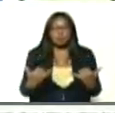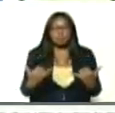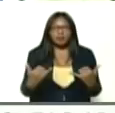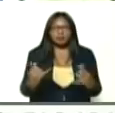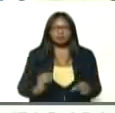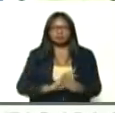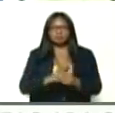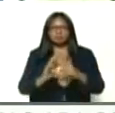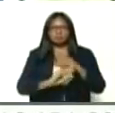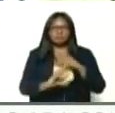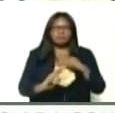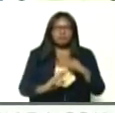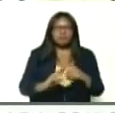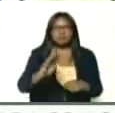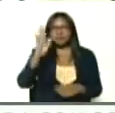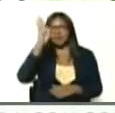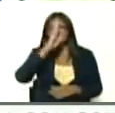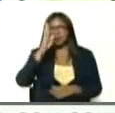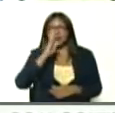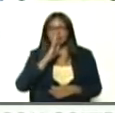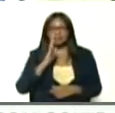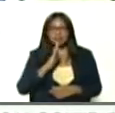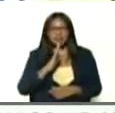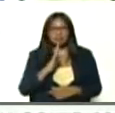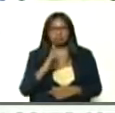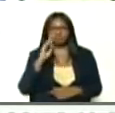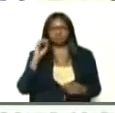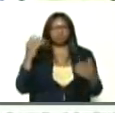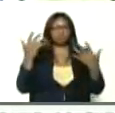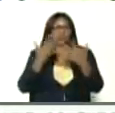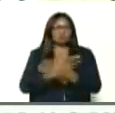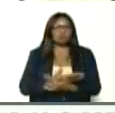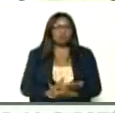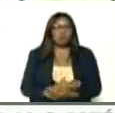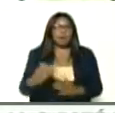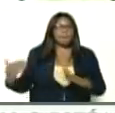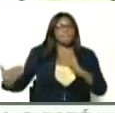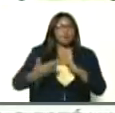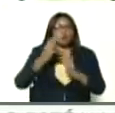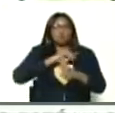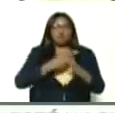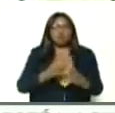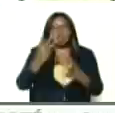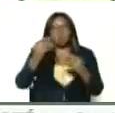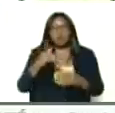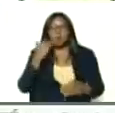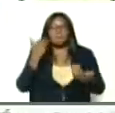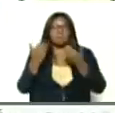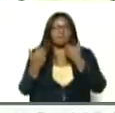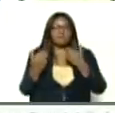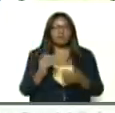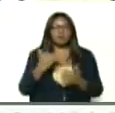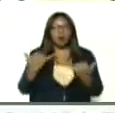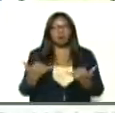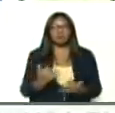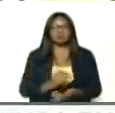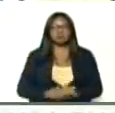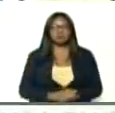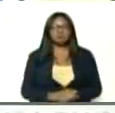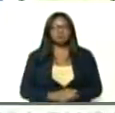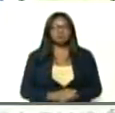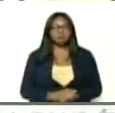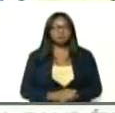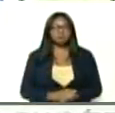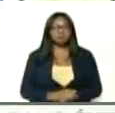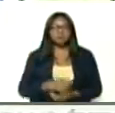esta, variante, sin lugar a dudas, está teniendo un impacto, el número de contagios, y